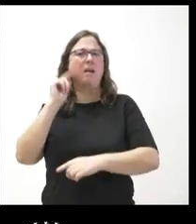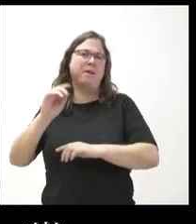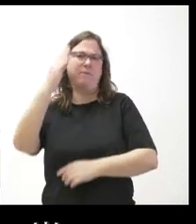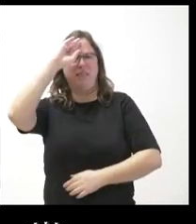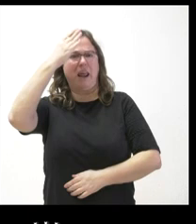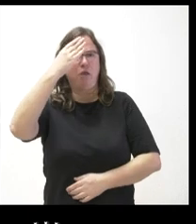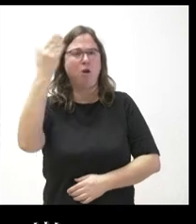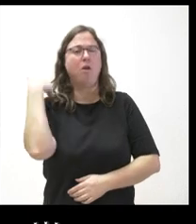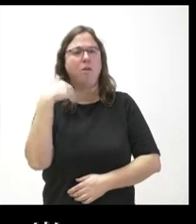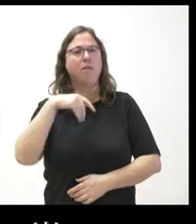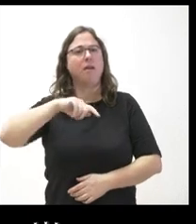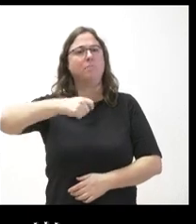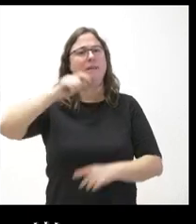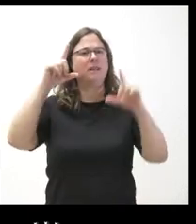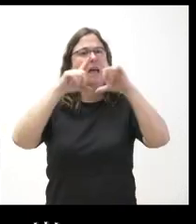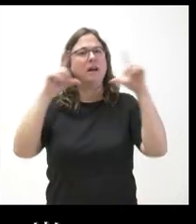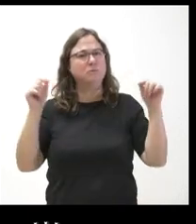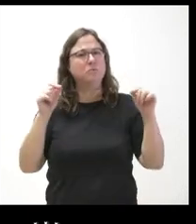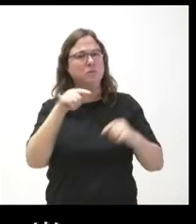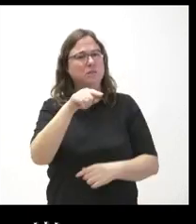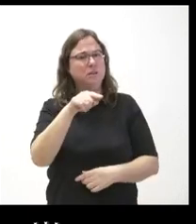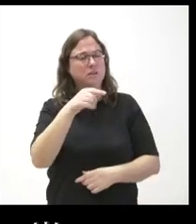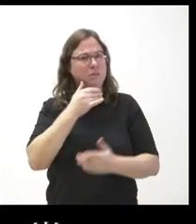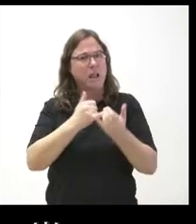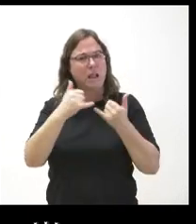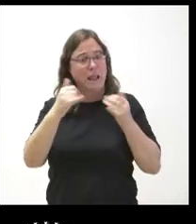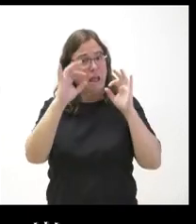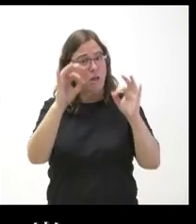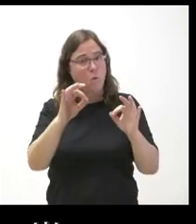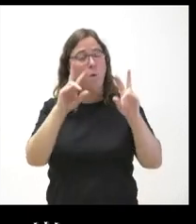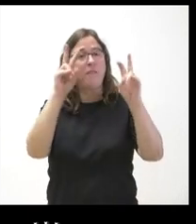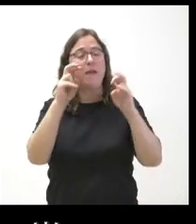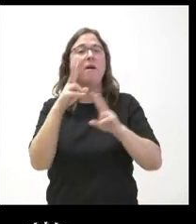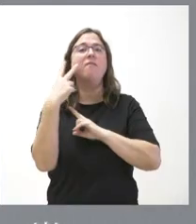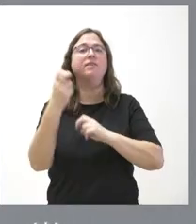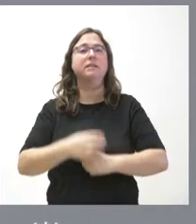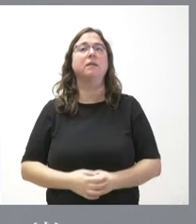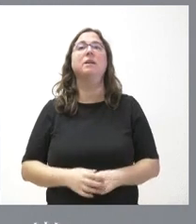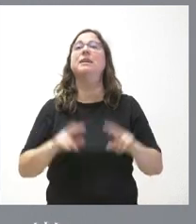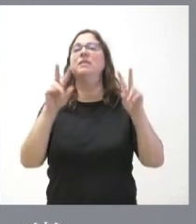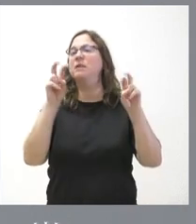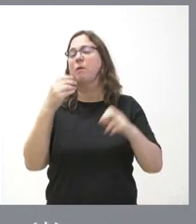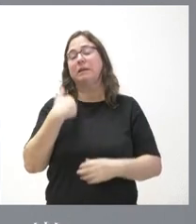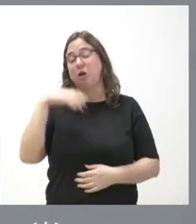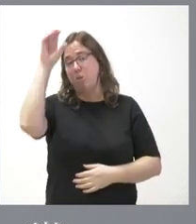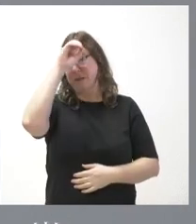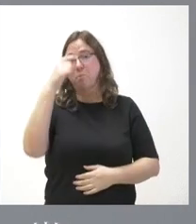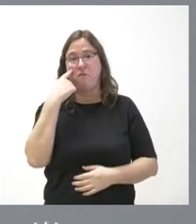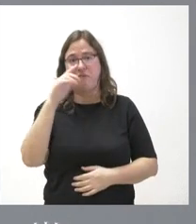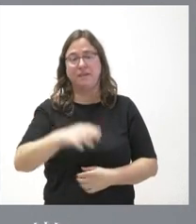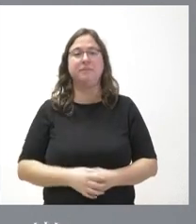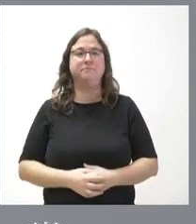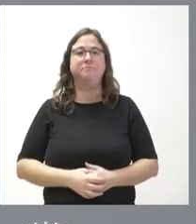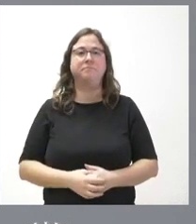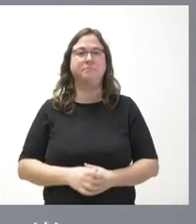otro día al presidente de Asturias precisamente se van además en la misma línea en asuntos como los fiscales sobre ese asunto ya opiné pero fíjese lo que